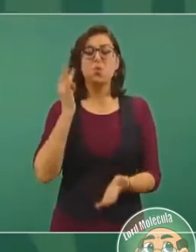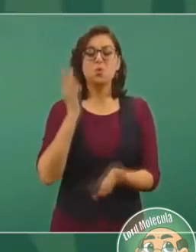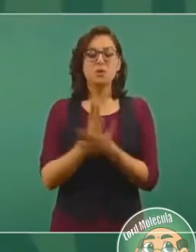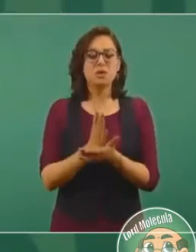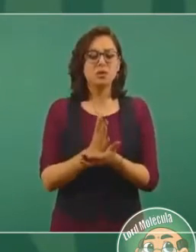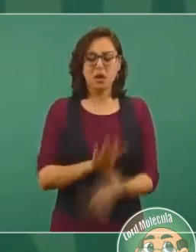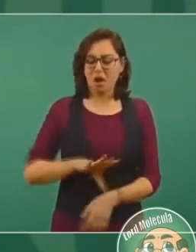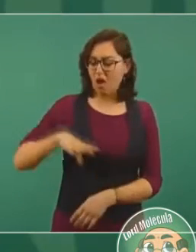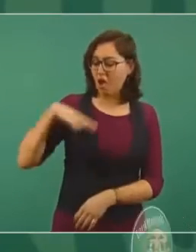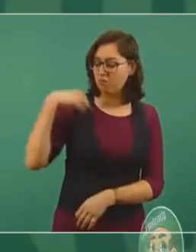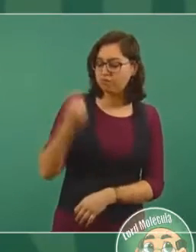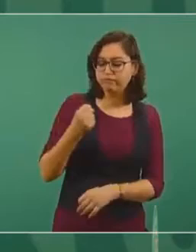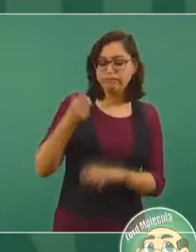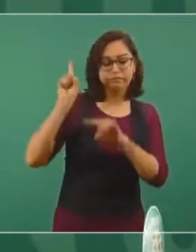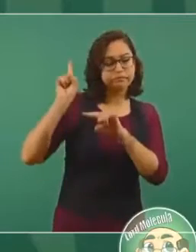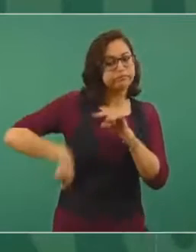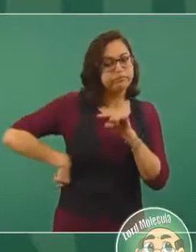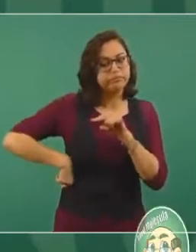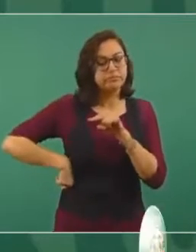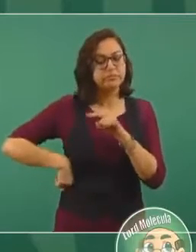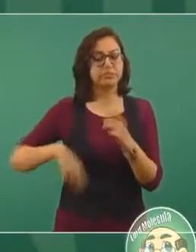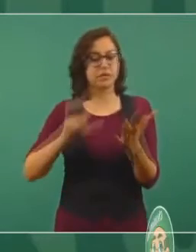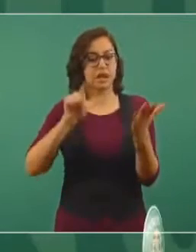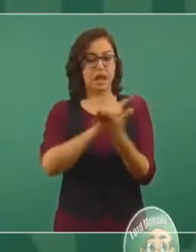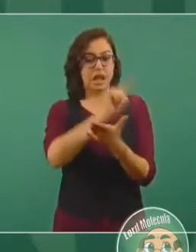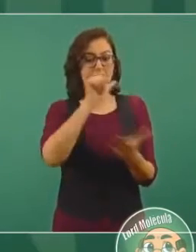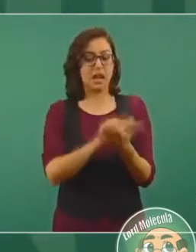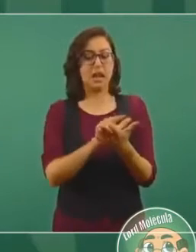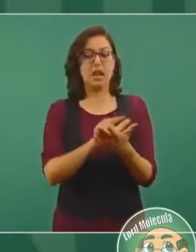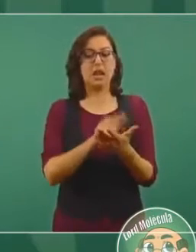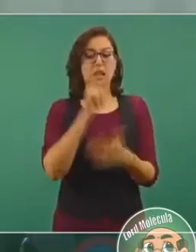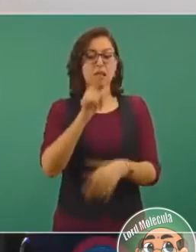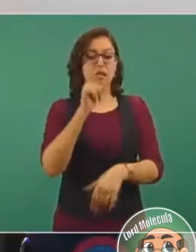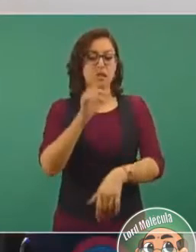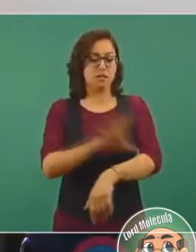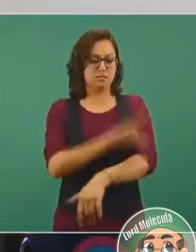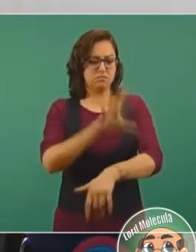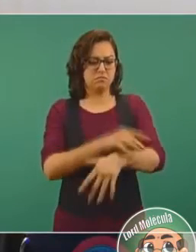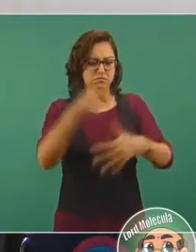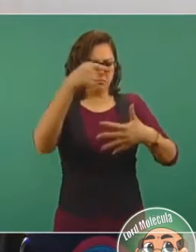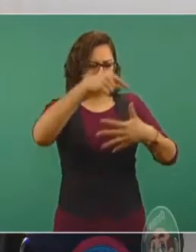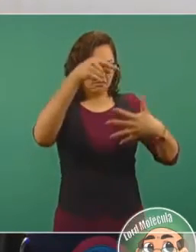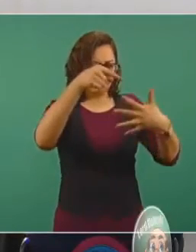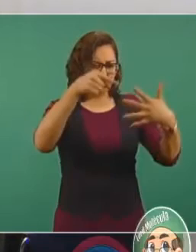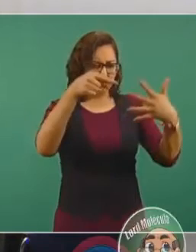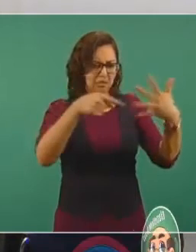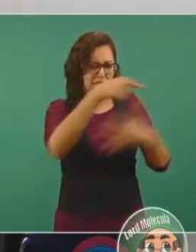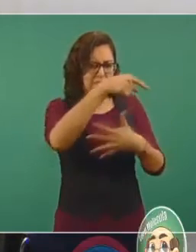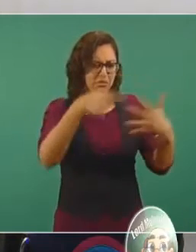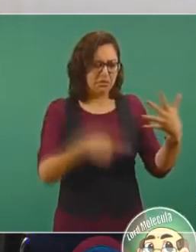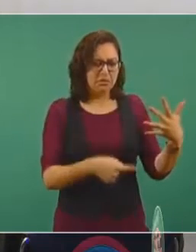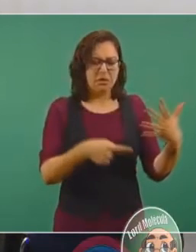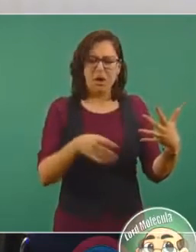a esa reforma las aristas más, las silosas,